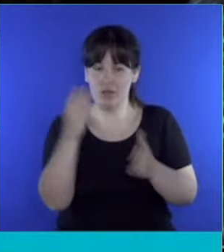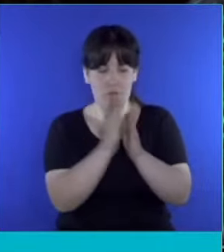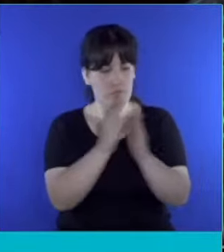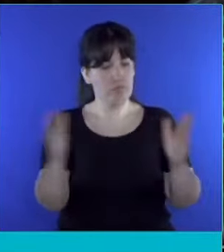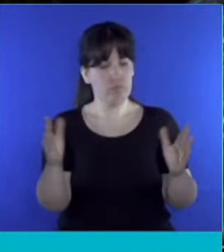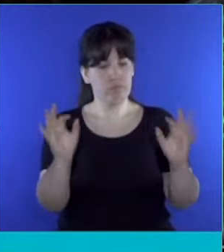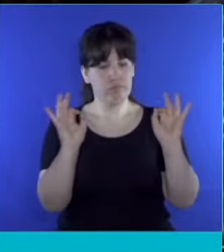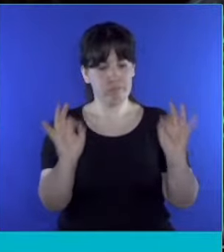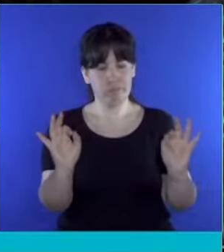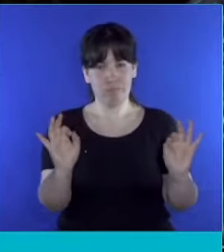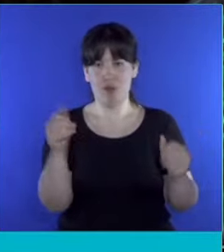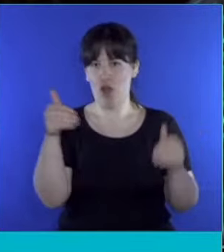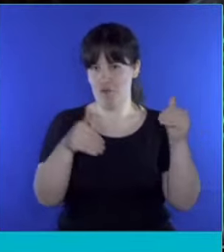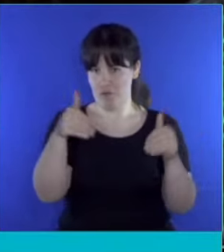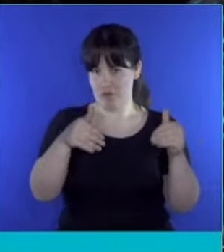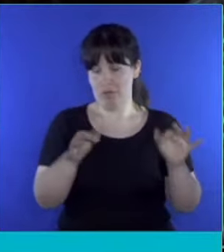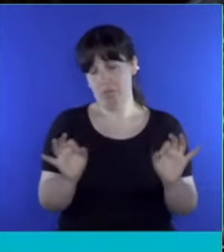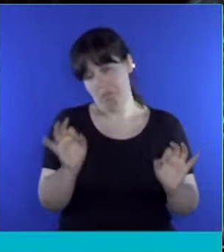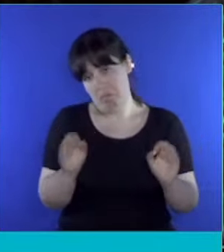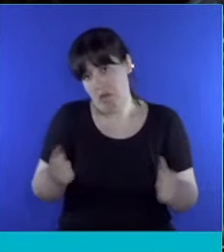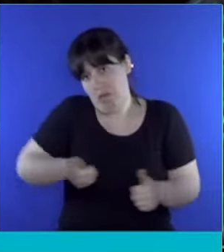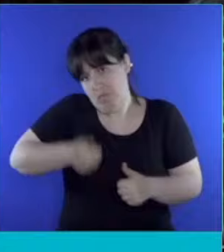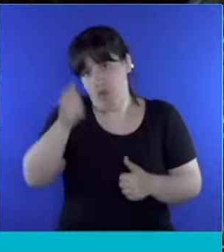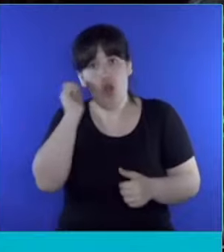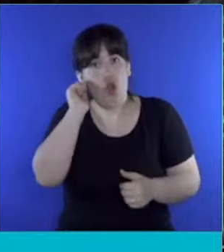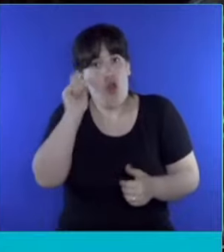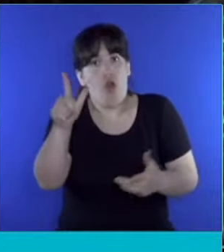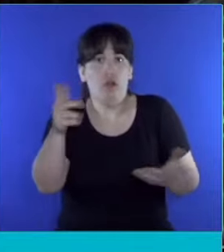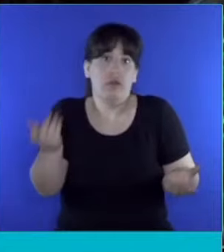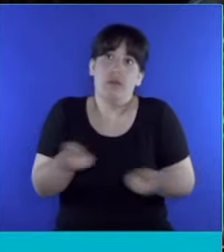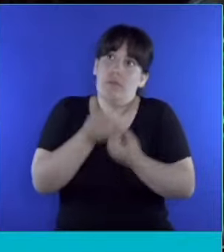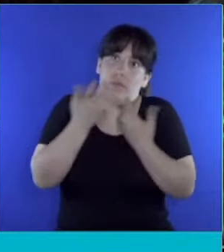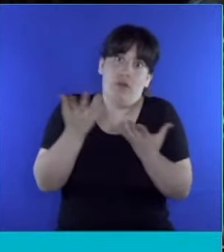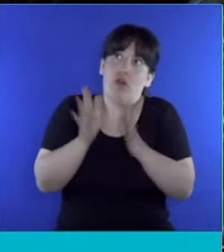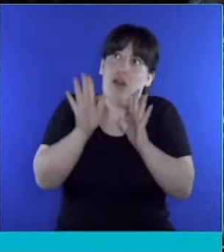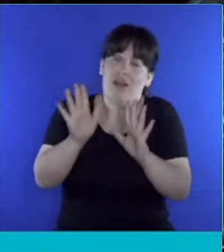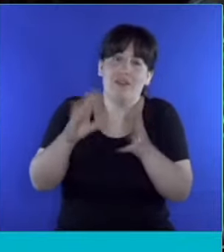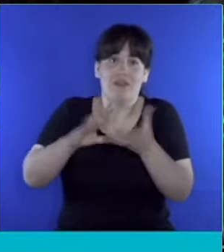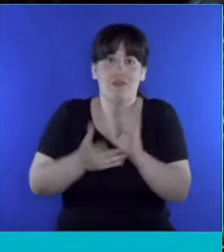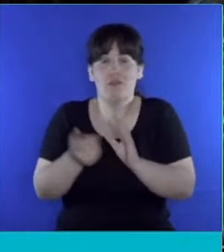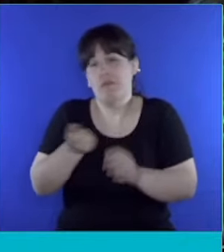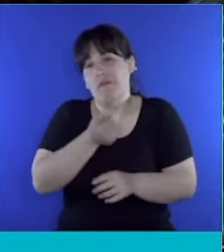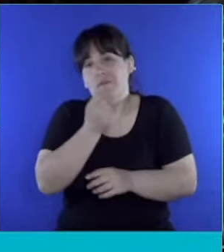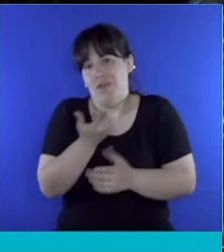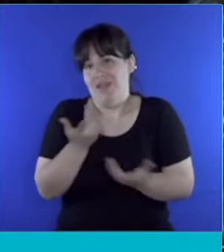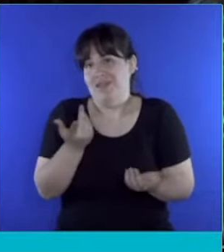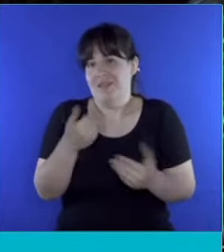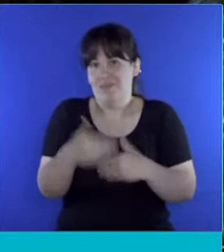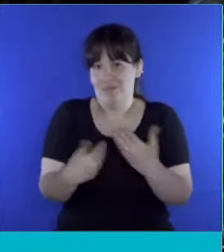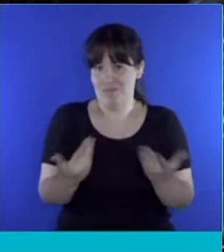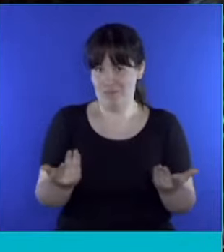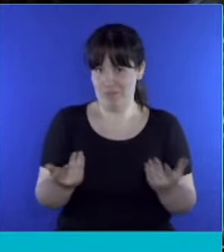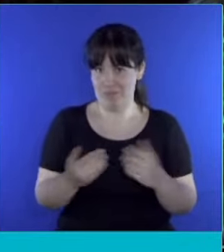alternativas de votación. Con lo cual, un gran éxito. Uno la ve y dice, qué mejor instrumento que ese para facilitar la tarea.